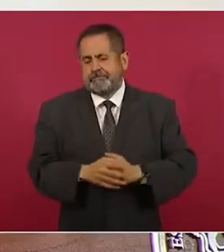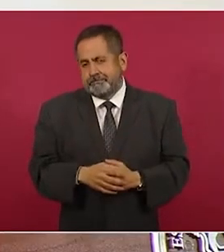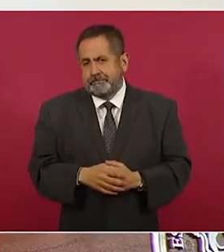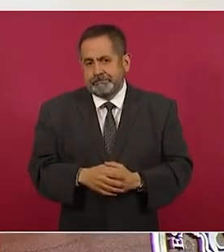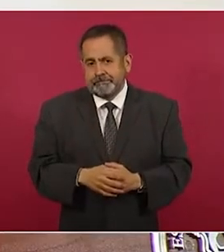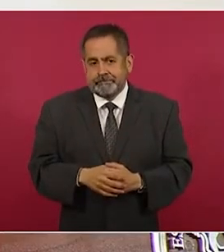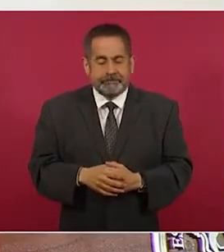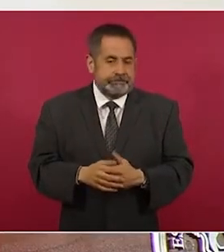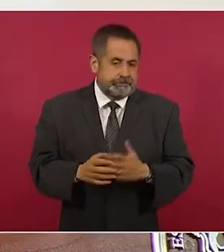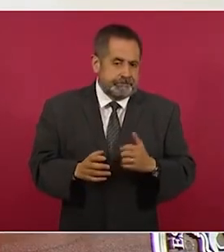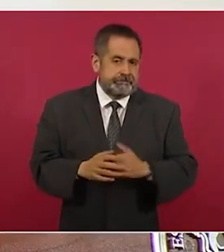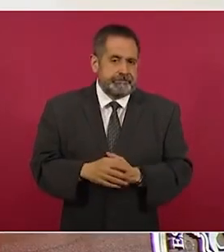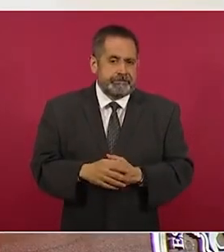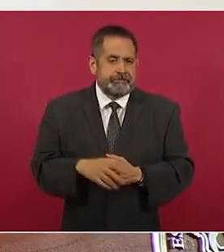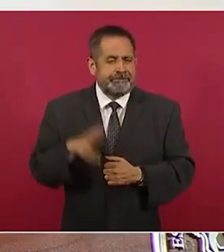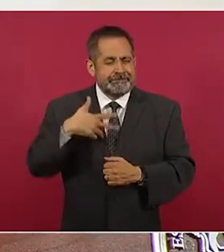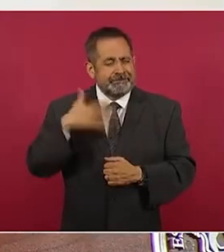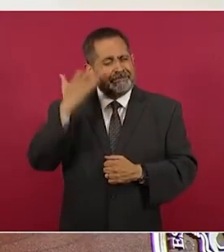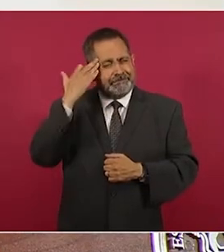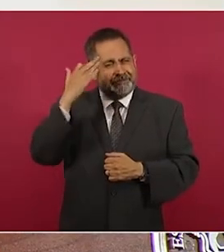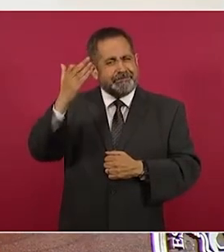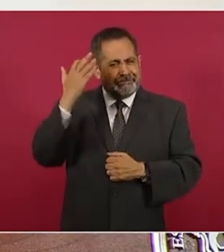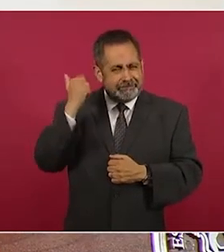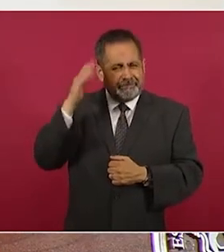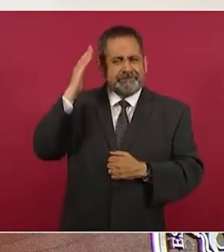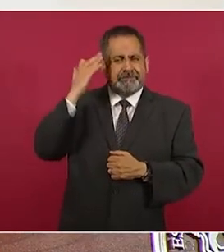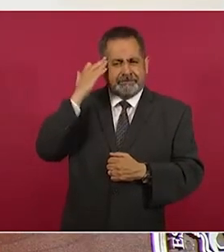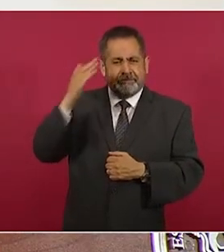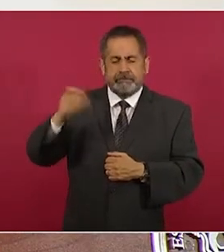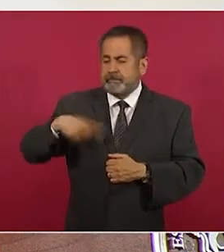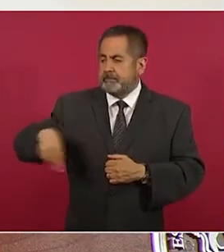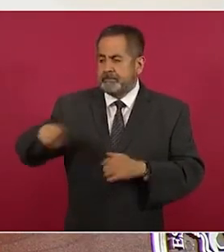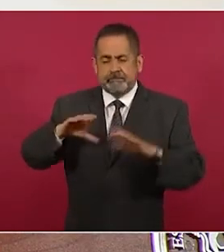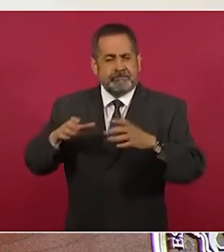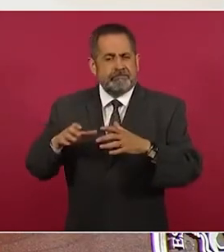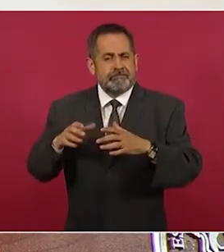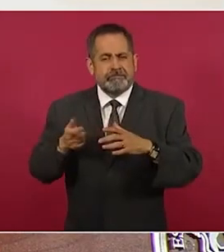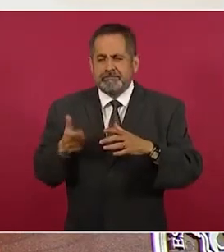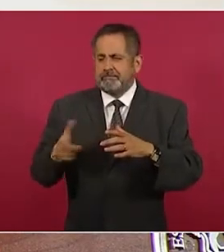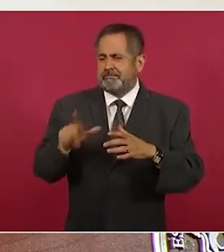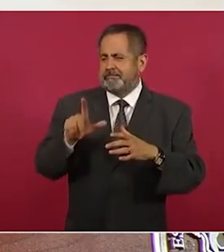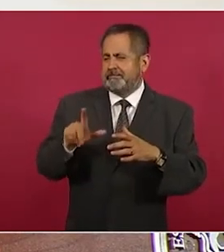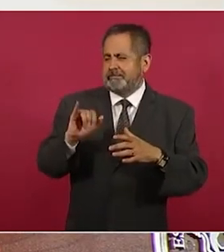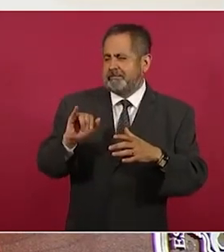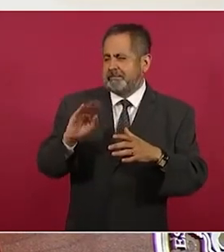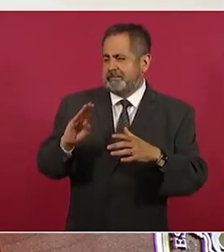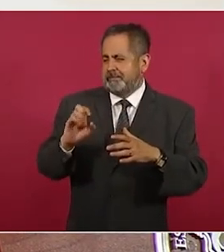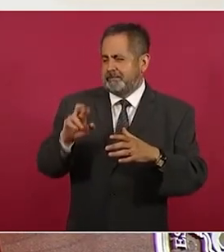entonces, los liberales defendieron la República, el pueblo,